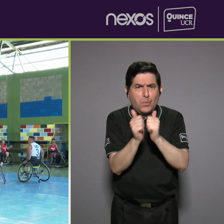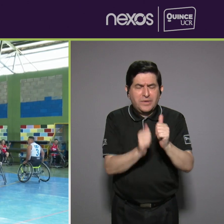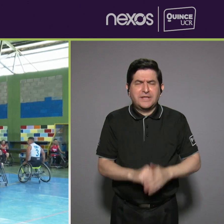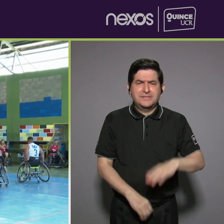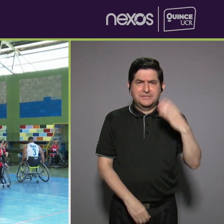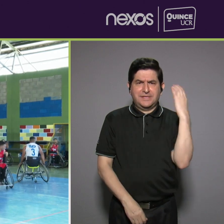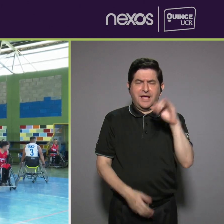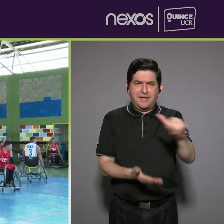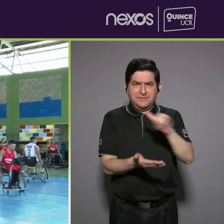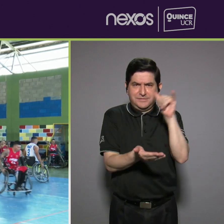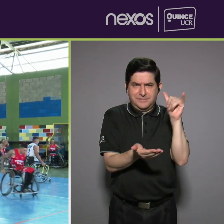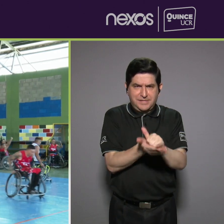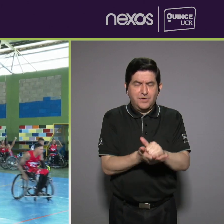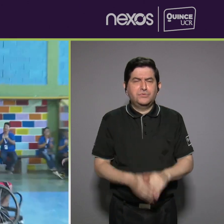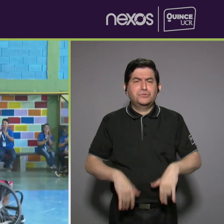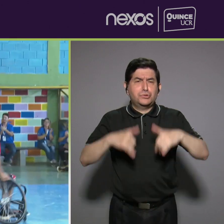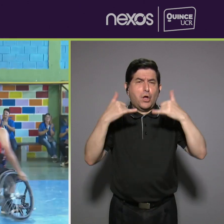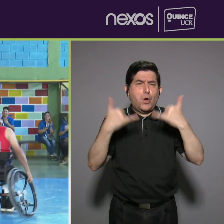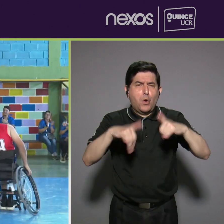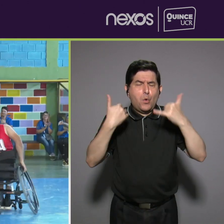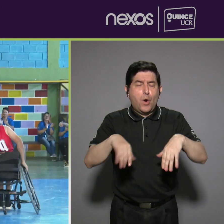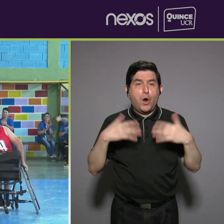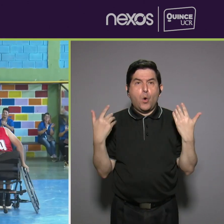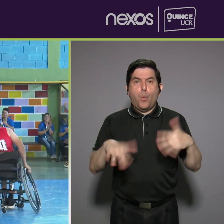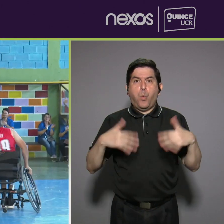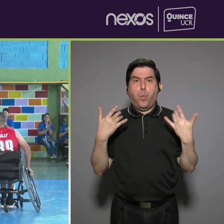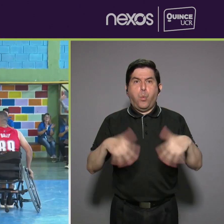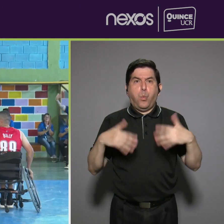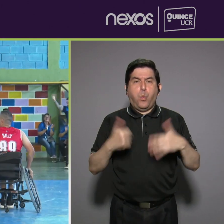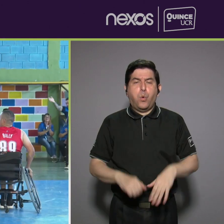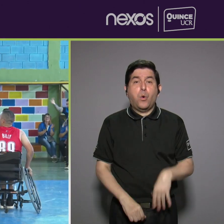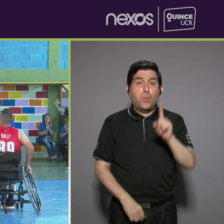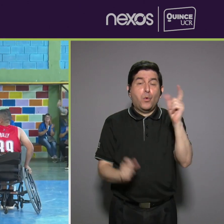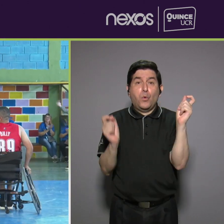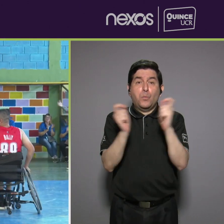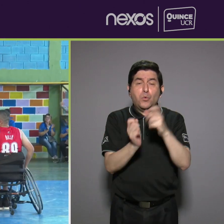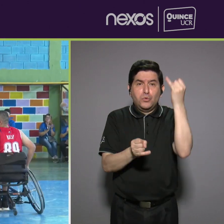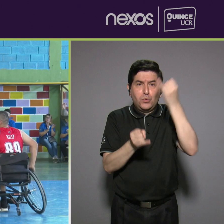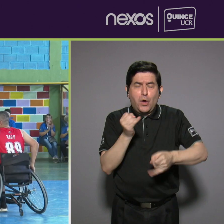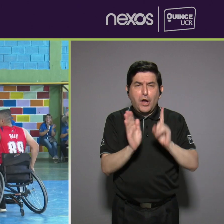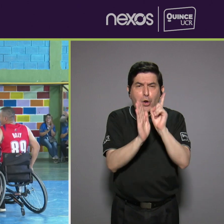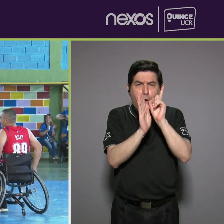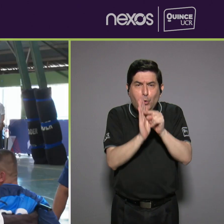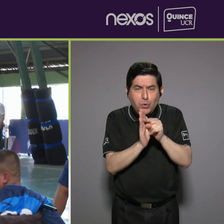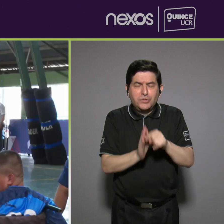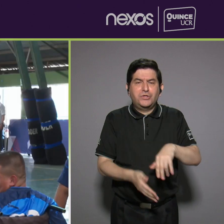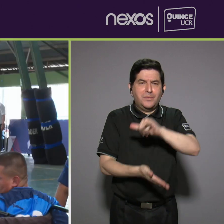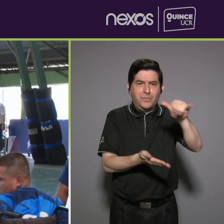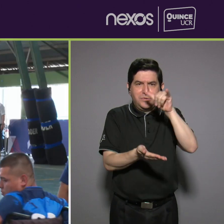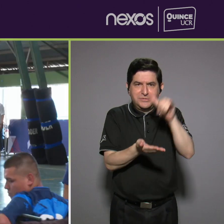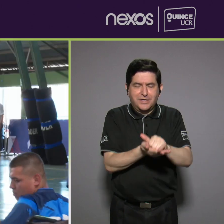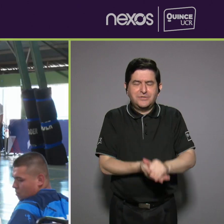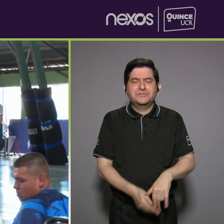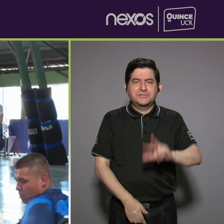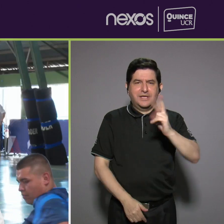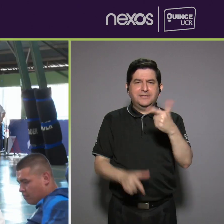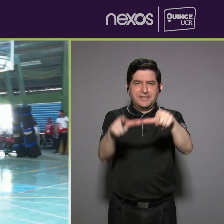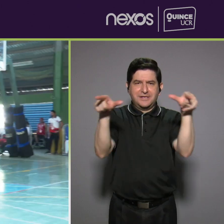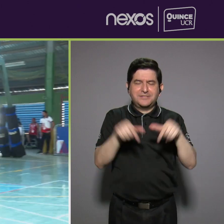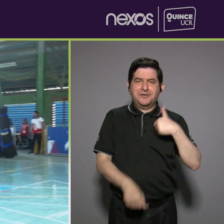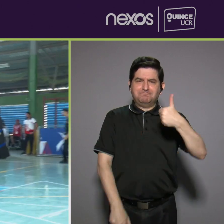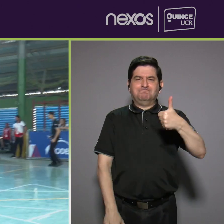Cartago y San José en un partido de infarto y por la mínima y en el último segundo San José consiguió el tercer lugar